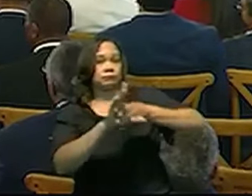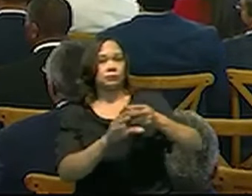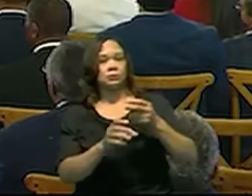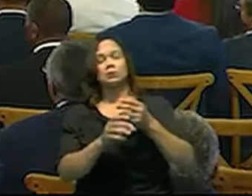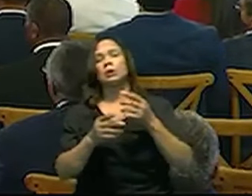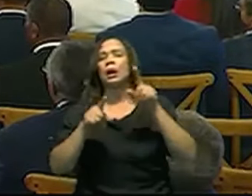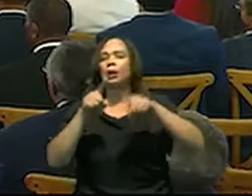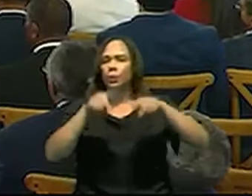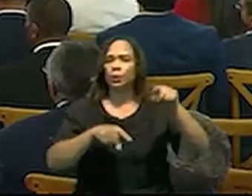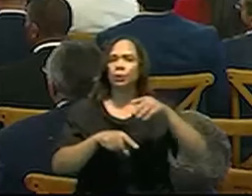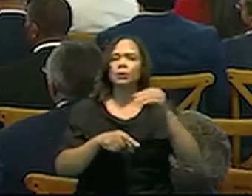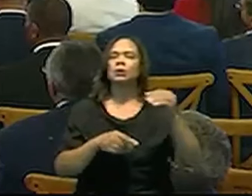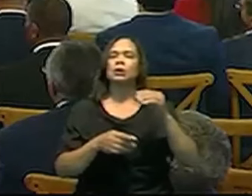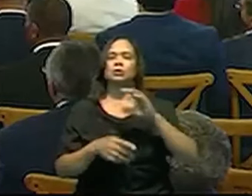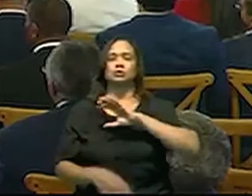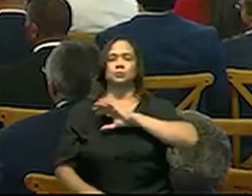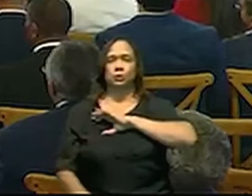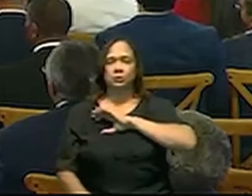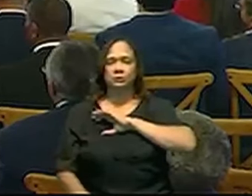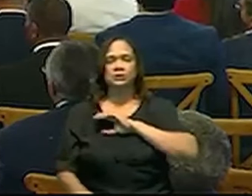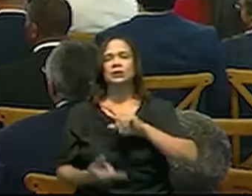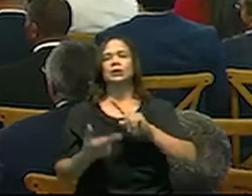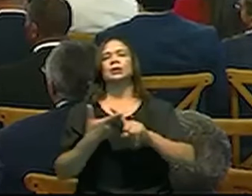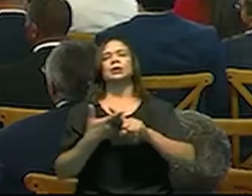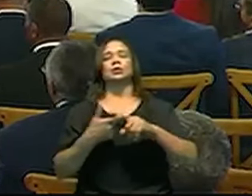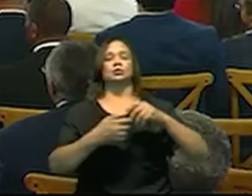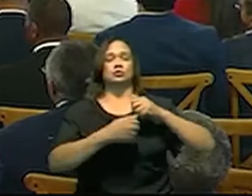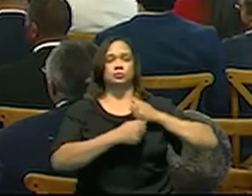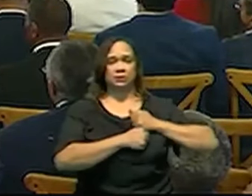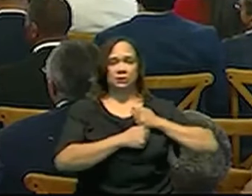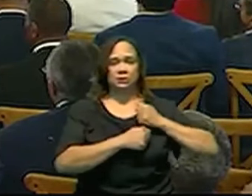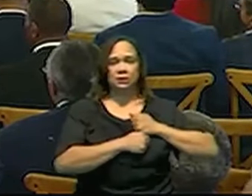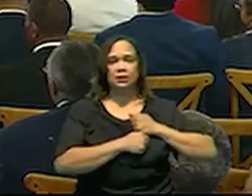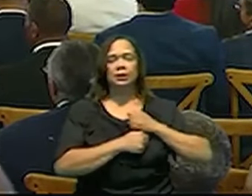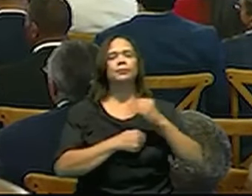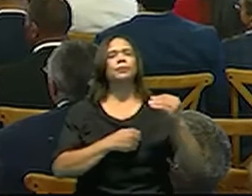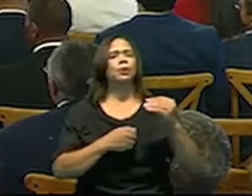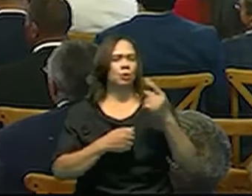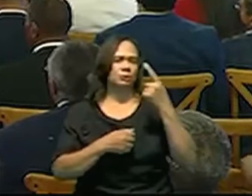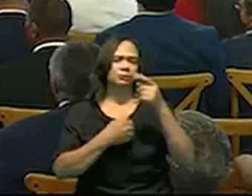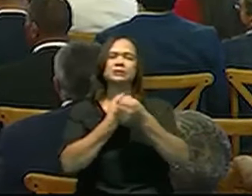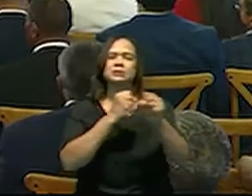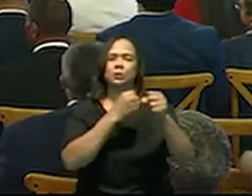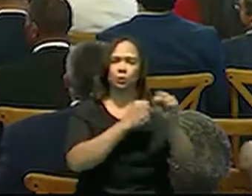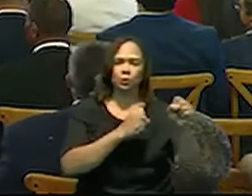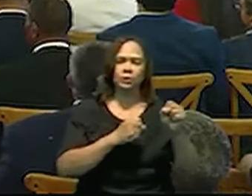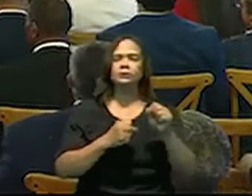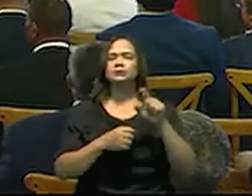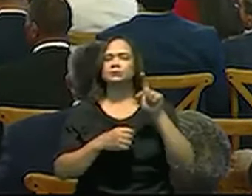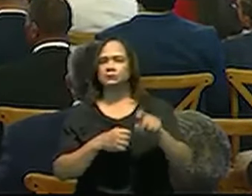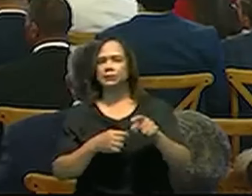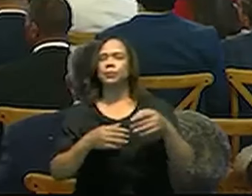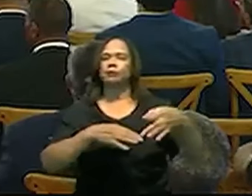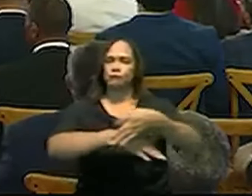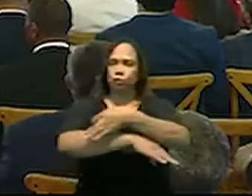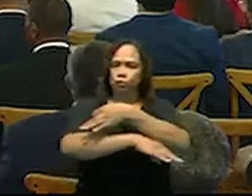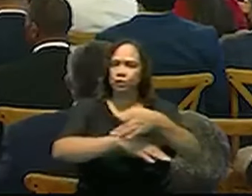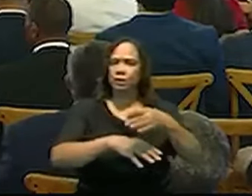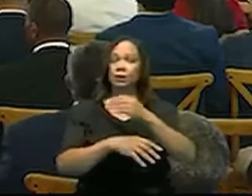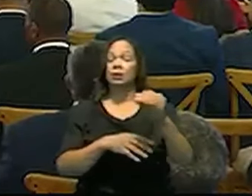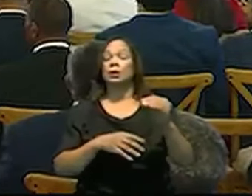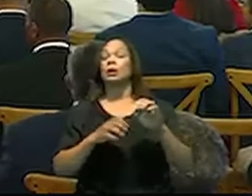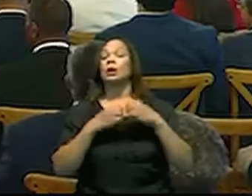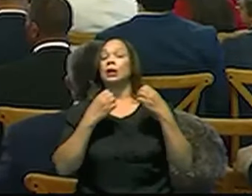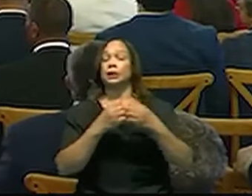excepciones? Los policías, los militares, por temas de seguridad, temas fronterizos, el